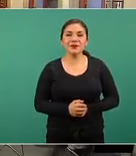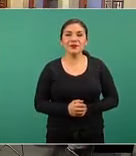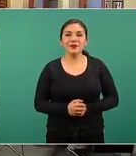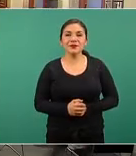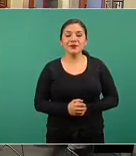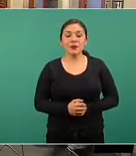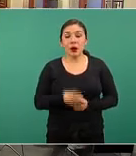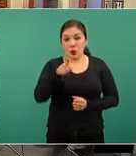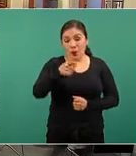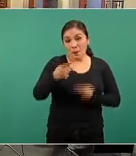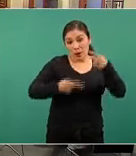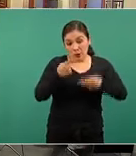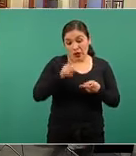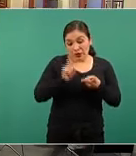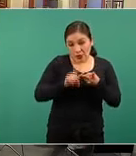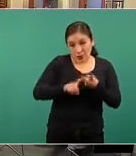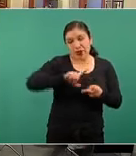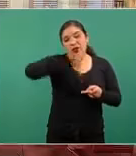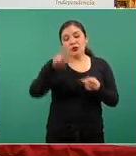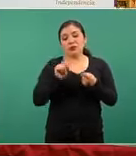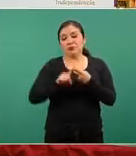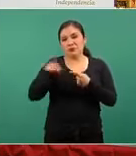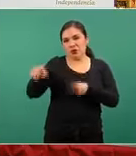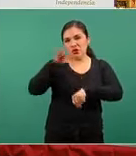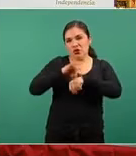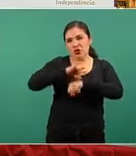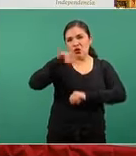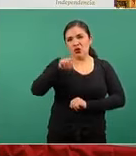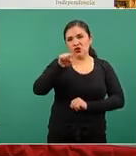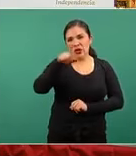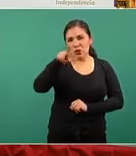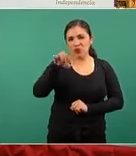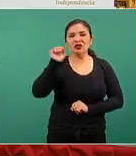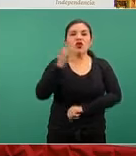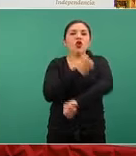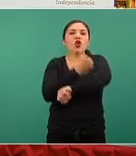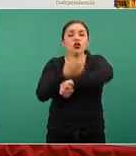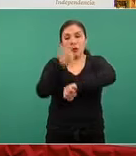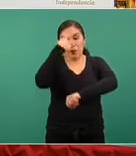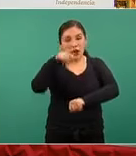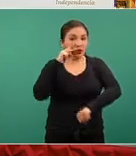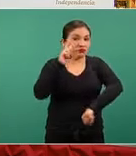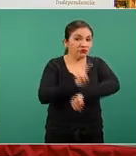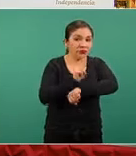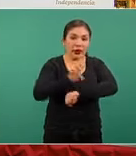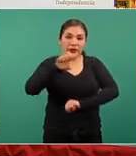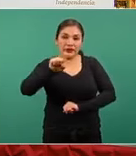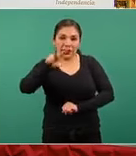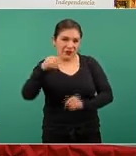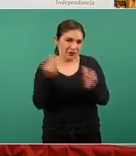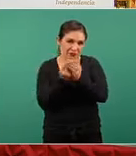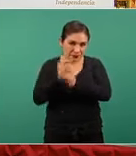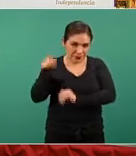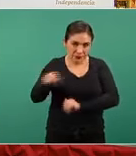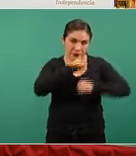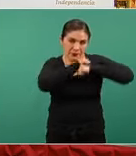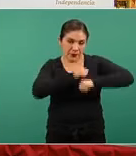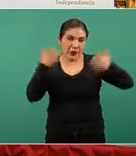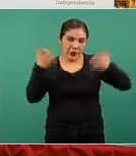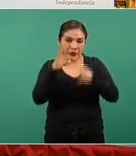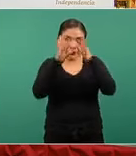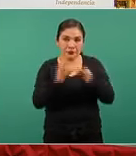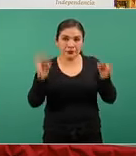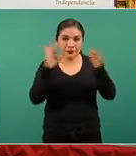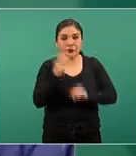Comento sobre la segunda y también le pido al doctor José Luis Salomía, quien coordina precisamente la vigilancia de SAVIS, nos comente sobre